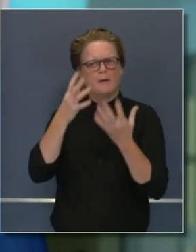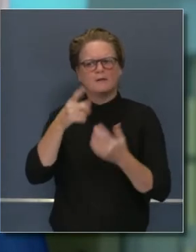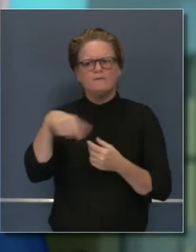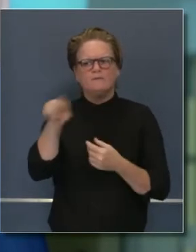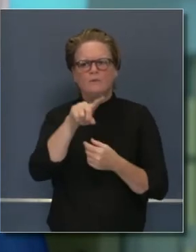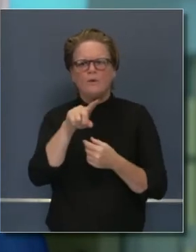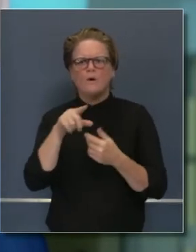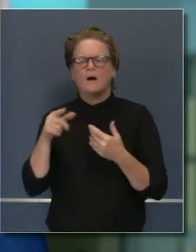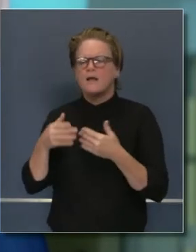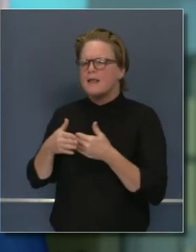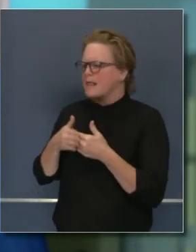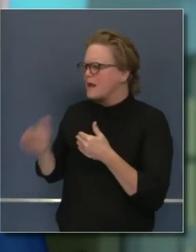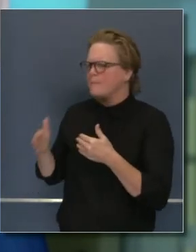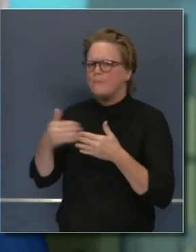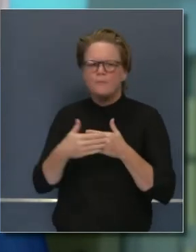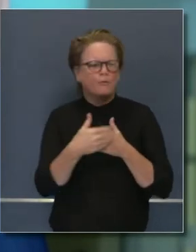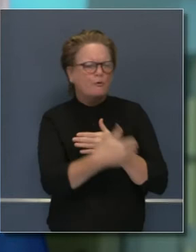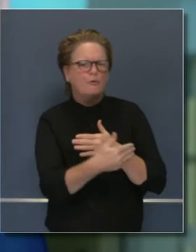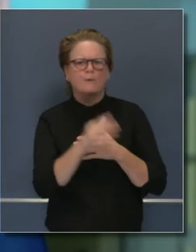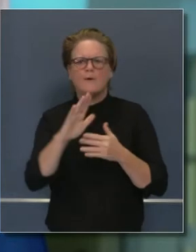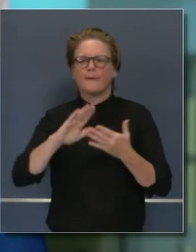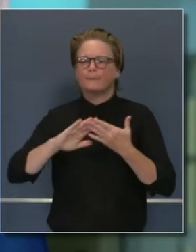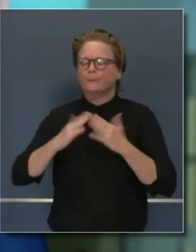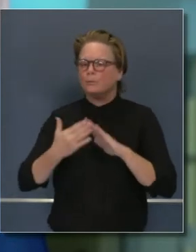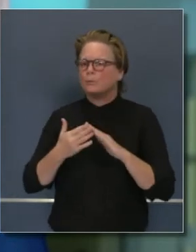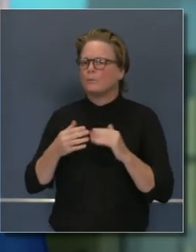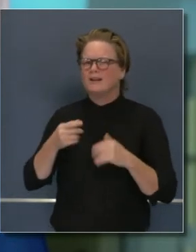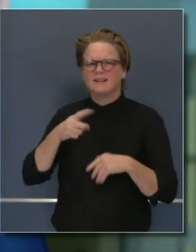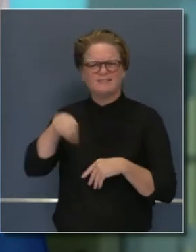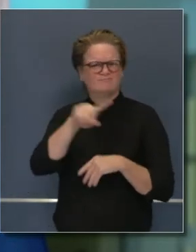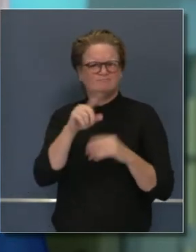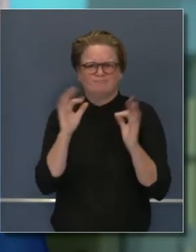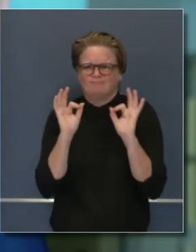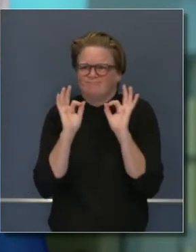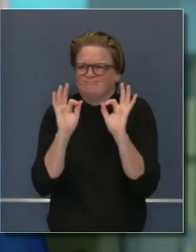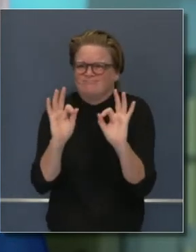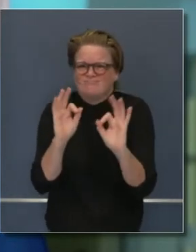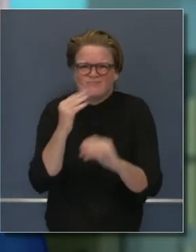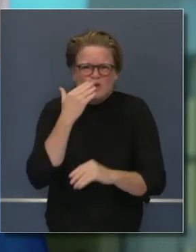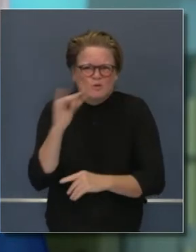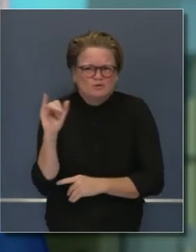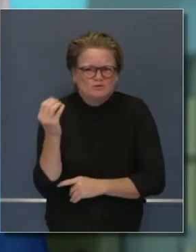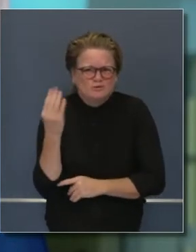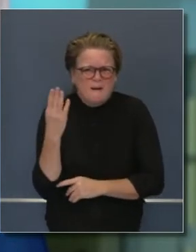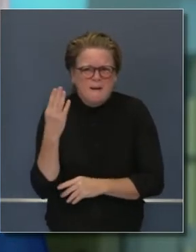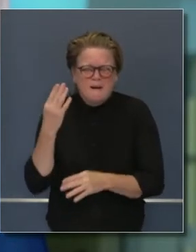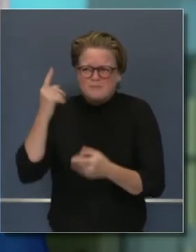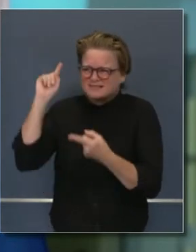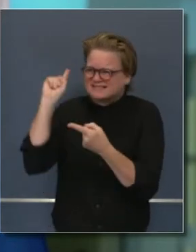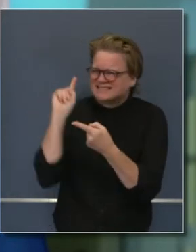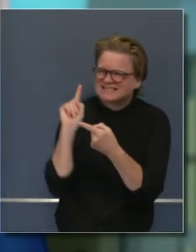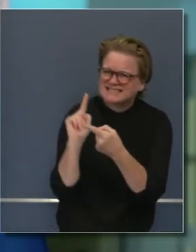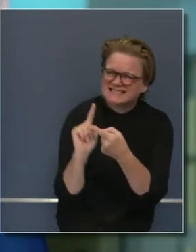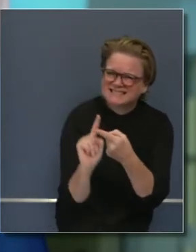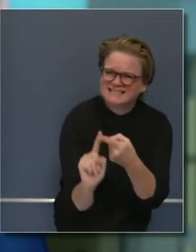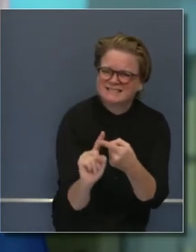junto con sus vecinos y comunidades, hicieron una labor tremenda para bajar la transmisión.